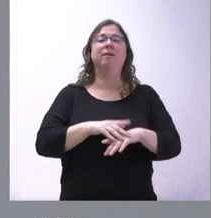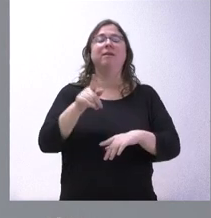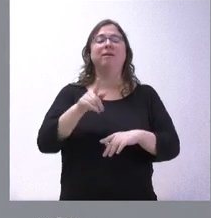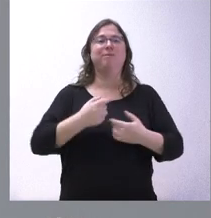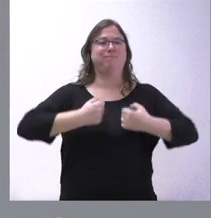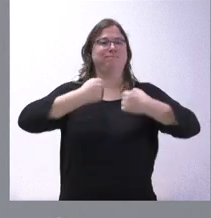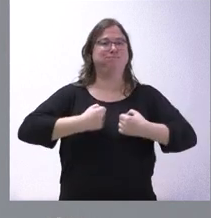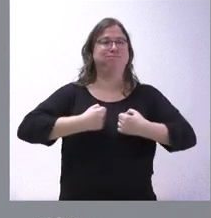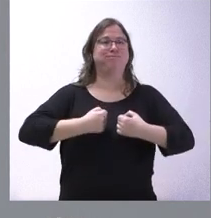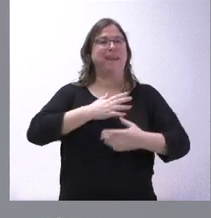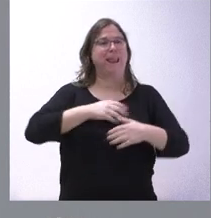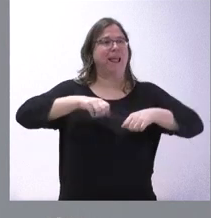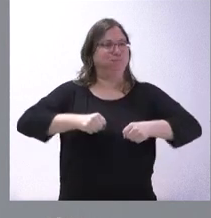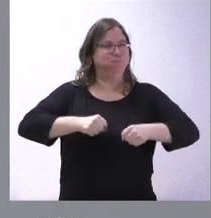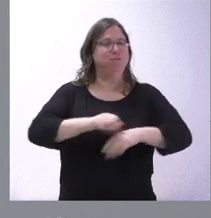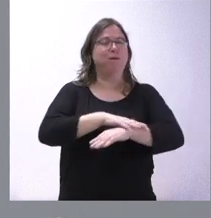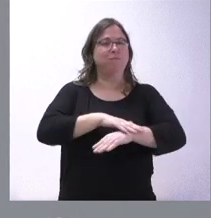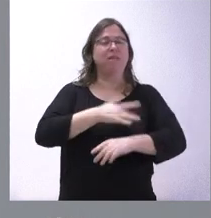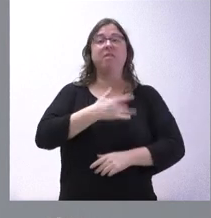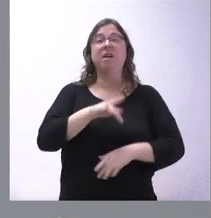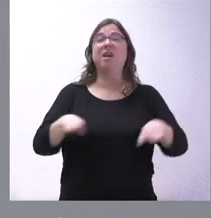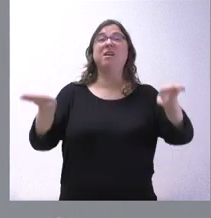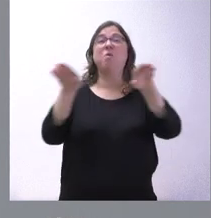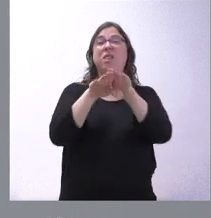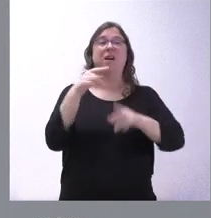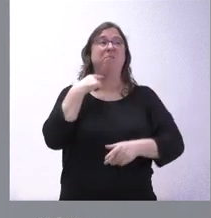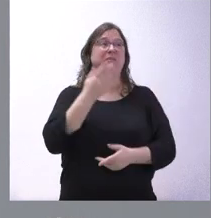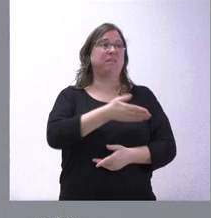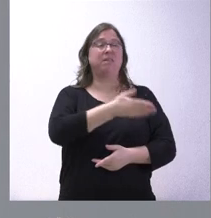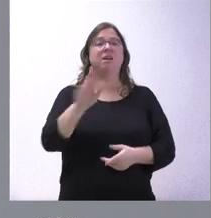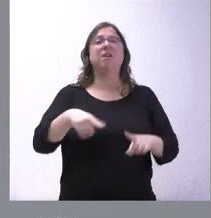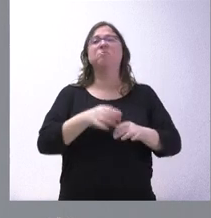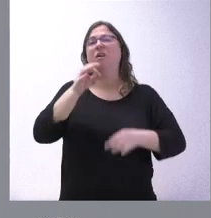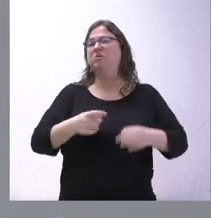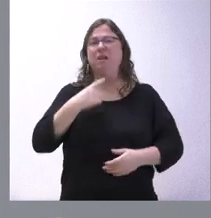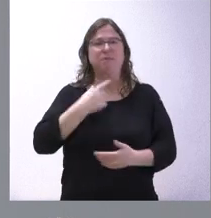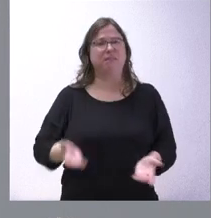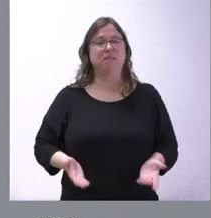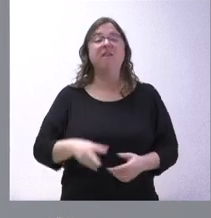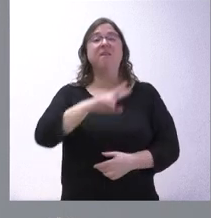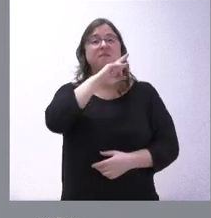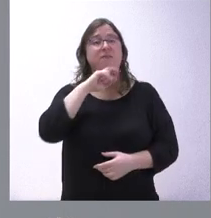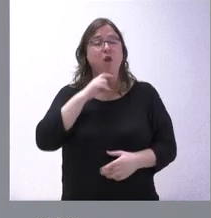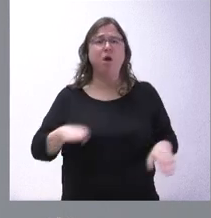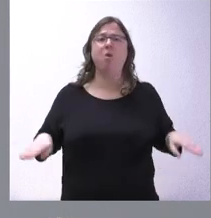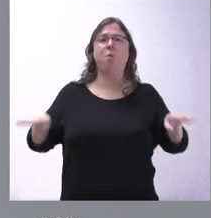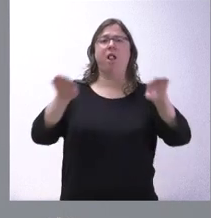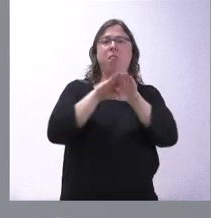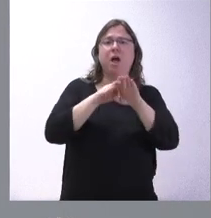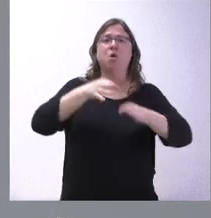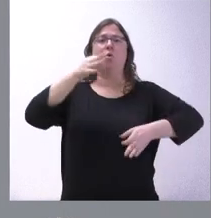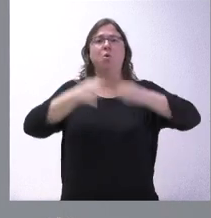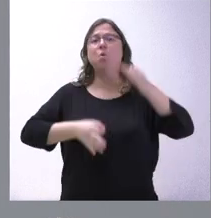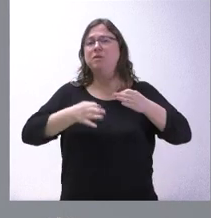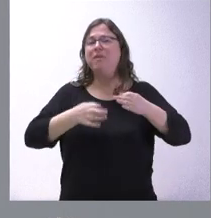poco más en el poder, cediendo la igualdad y cediendo la justicia. Yo creo que los valores de igualdad y justicia tendrían que ser problemas que